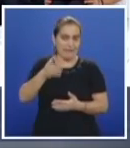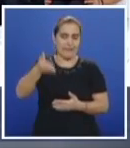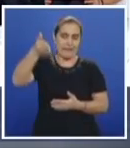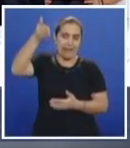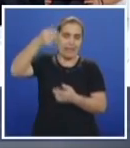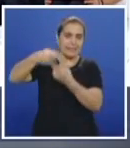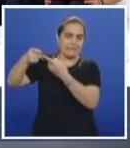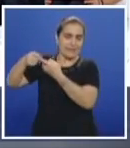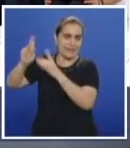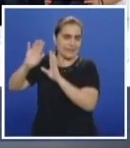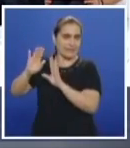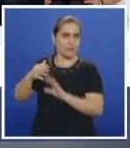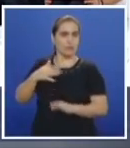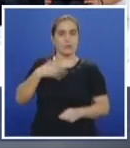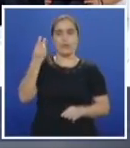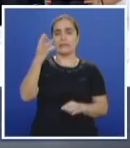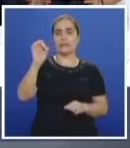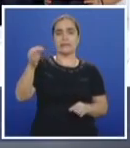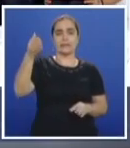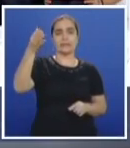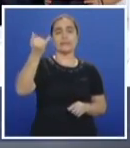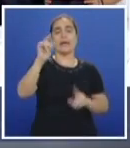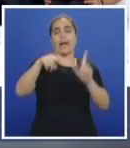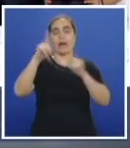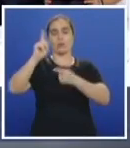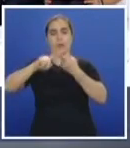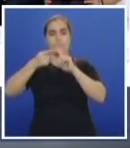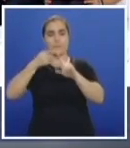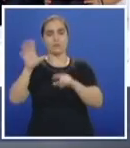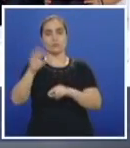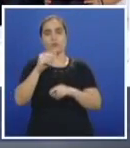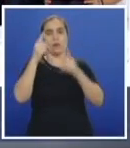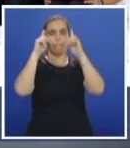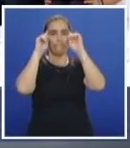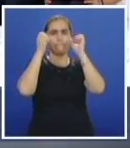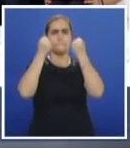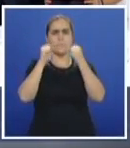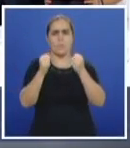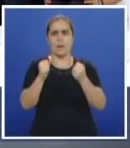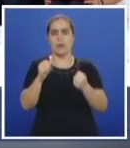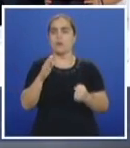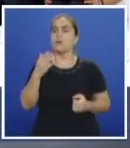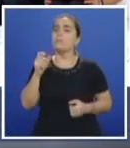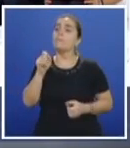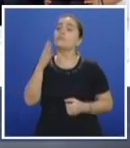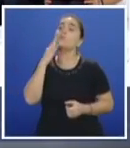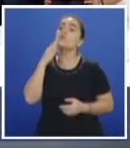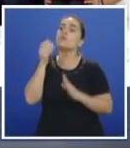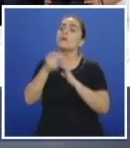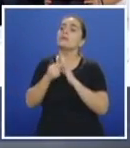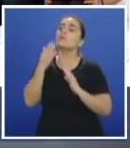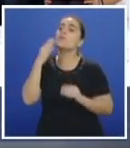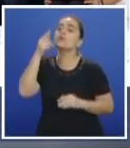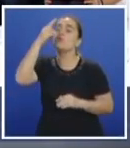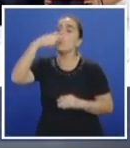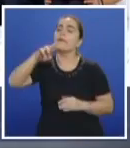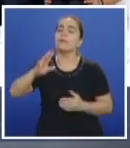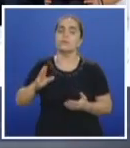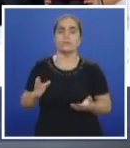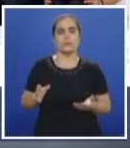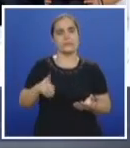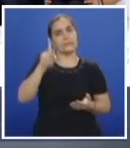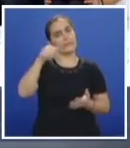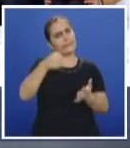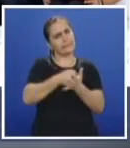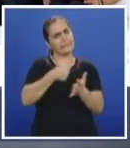A los 30, aunque ustedes no lo crean, ya se empiezan a preocupar los amigos y el entorno familiar por cuándo se va a casar o cuándo va a tener hijos. Y eso es algo que también hace